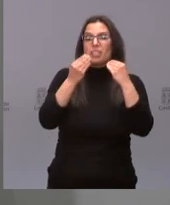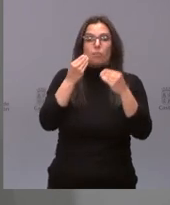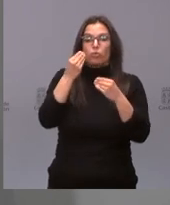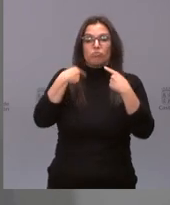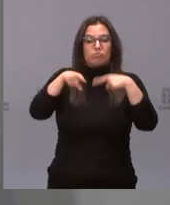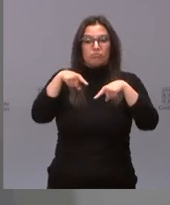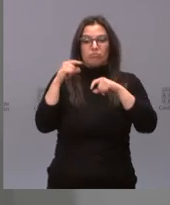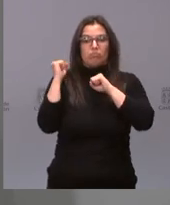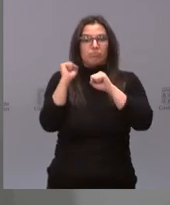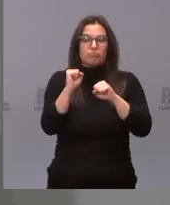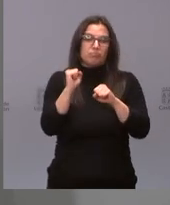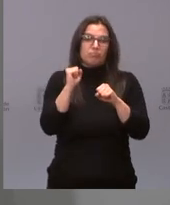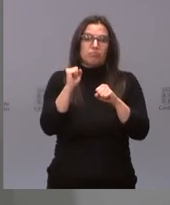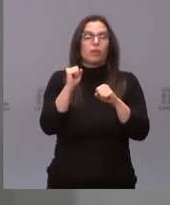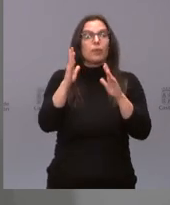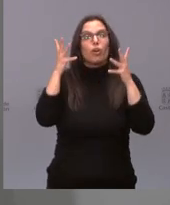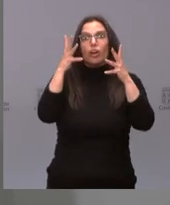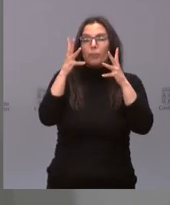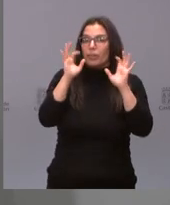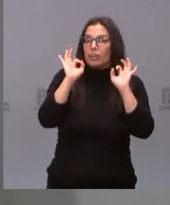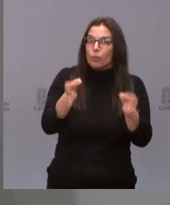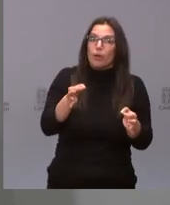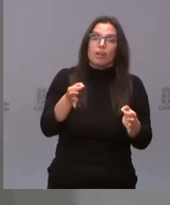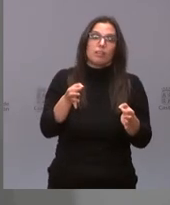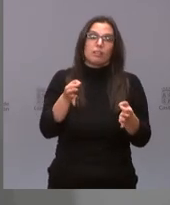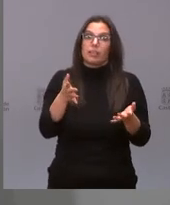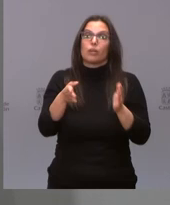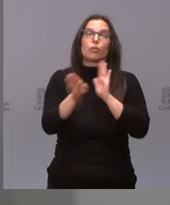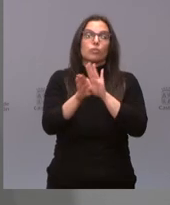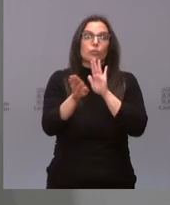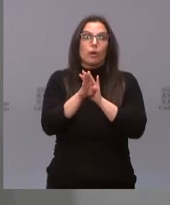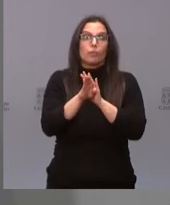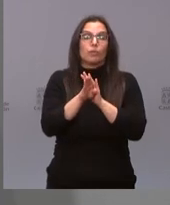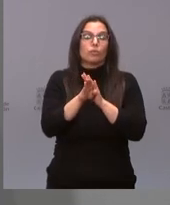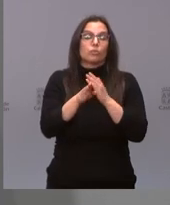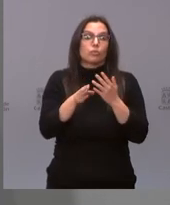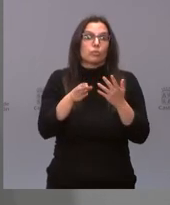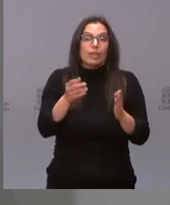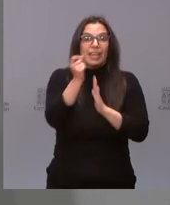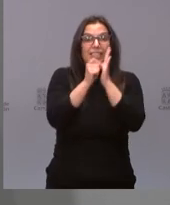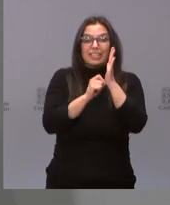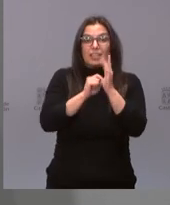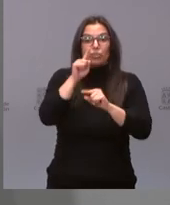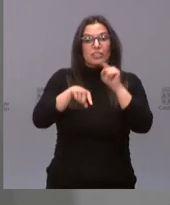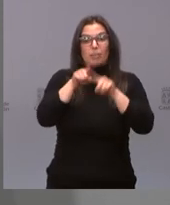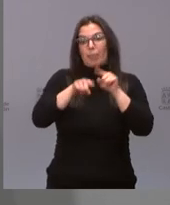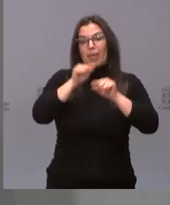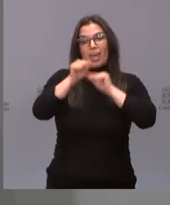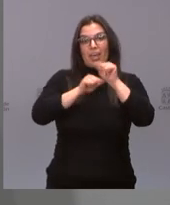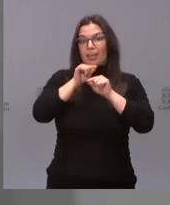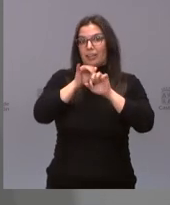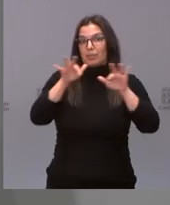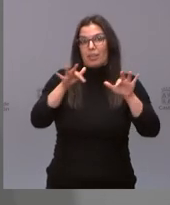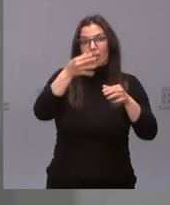importante, seguimos haciendo las mismas recomendaciones y desde luego lo que seguimos es aplicando los criterios epidemiológicos y